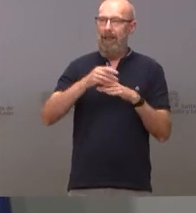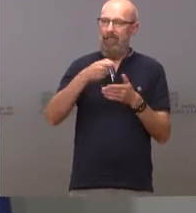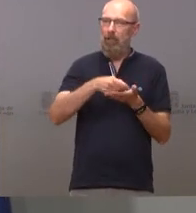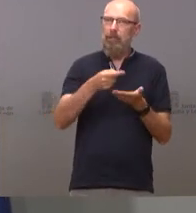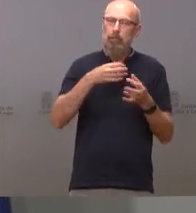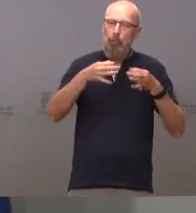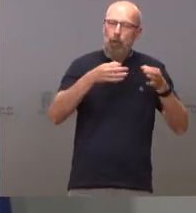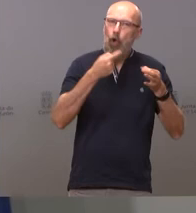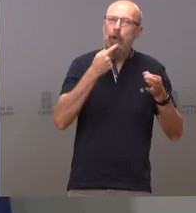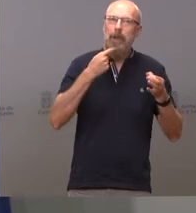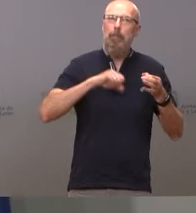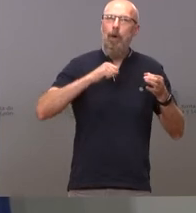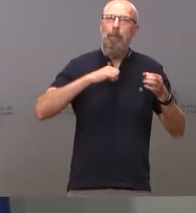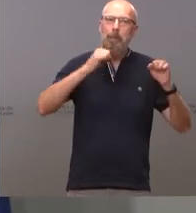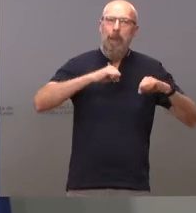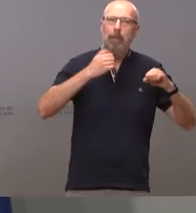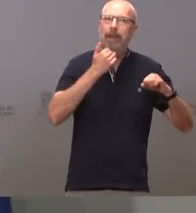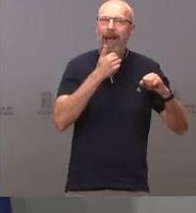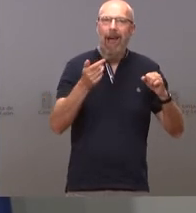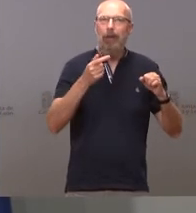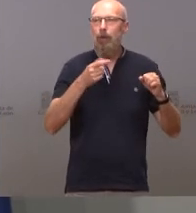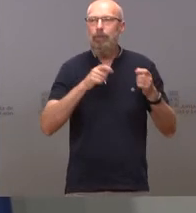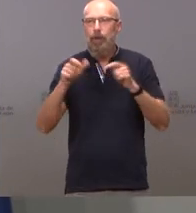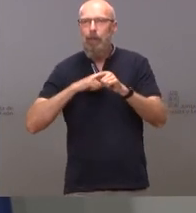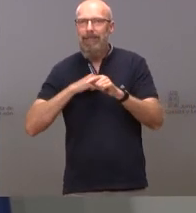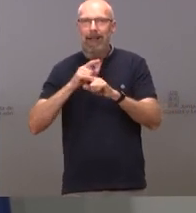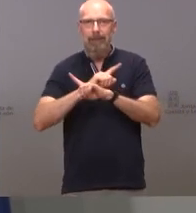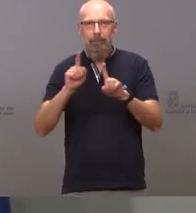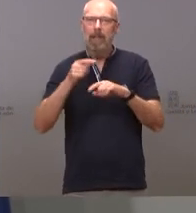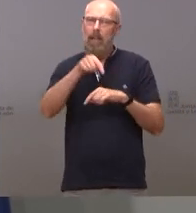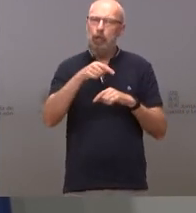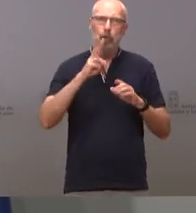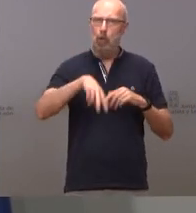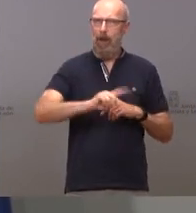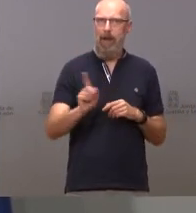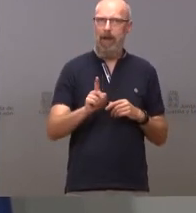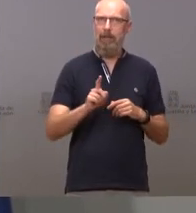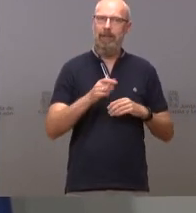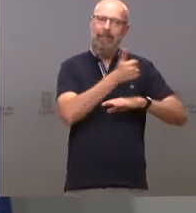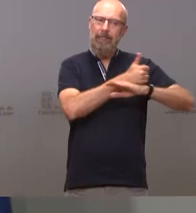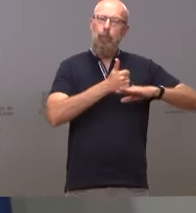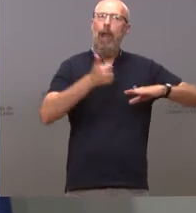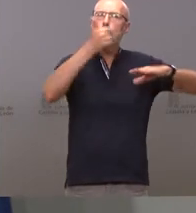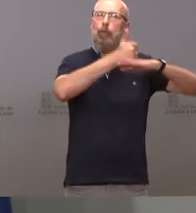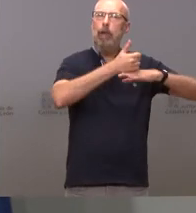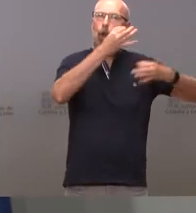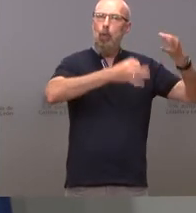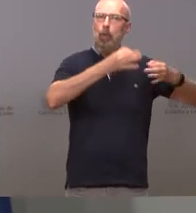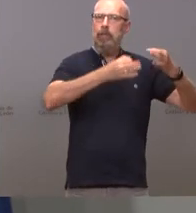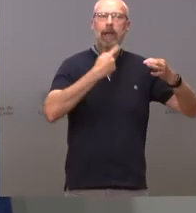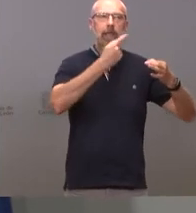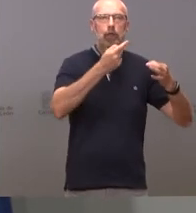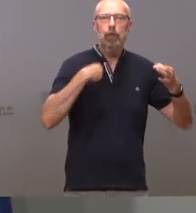es que una cosa es lo que usted publica y otra cosa es lo que dice el Tribunal Superior de Justicia ese asunto ha ido al Tribunal